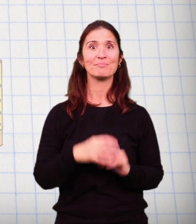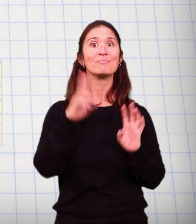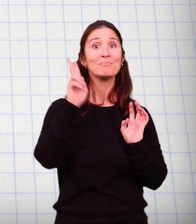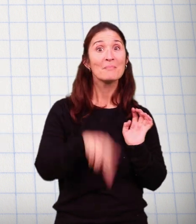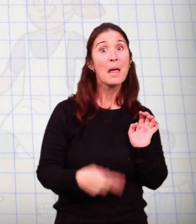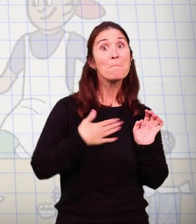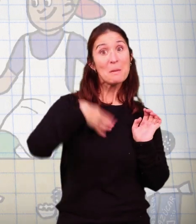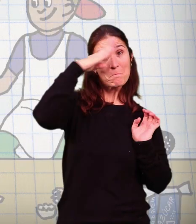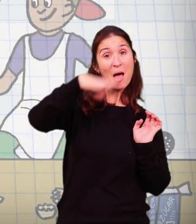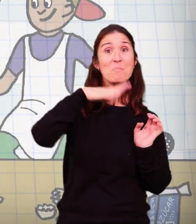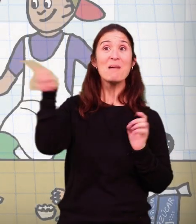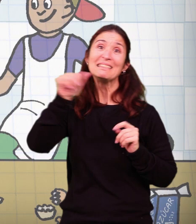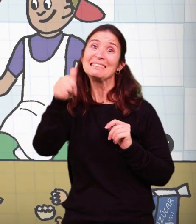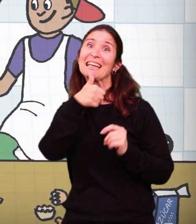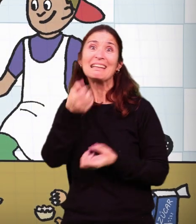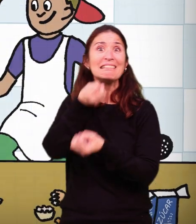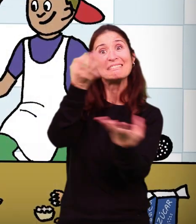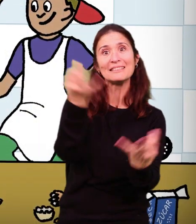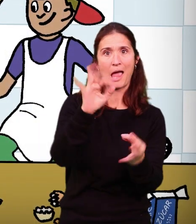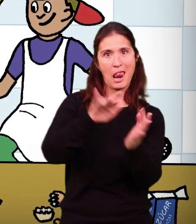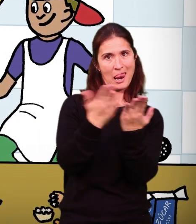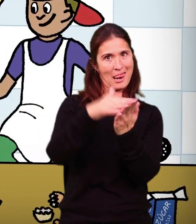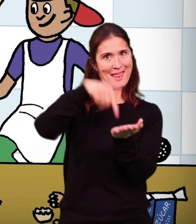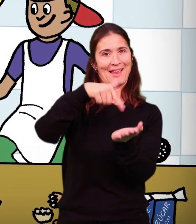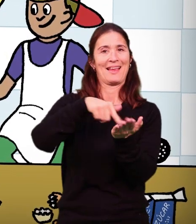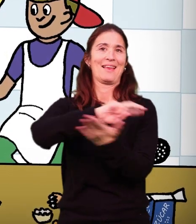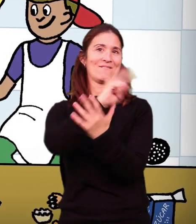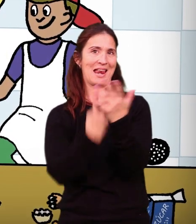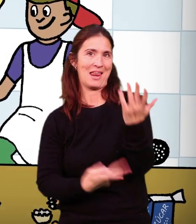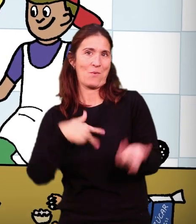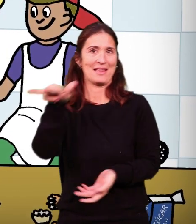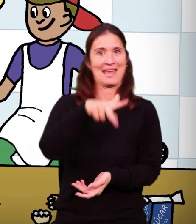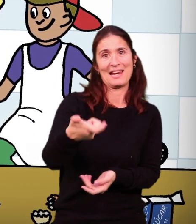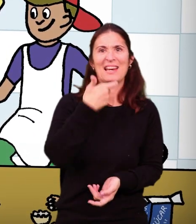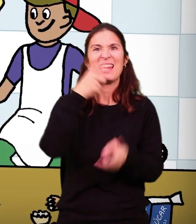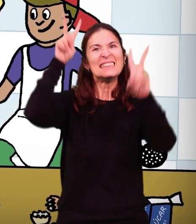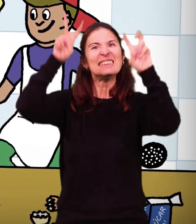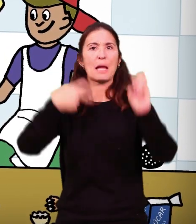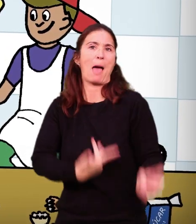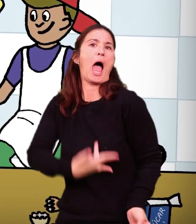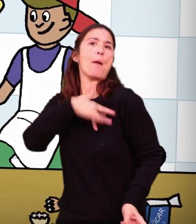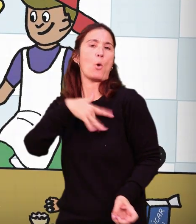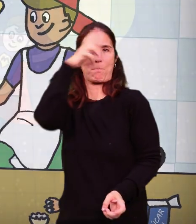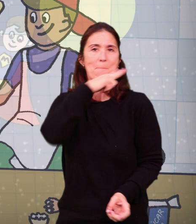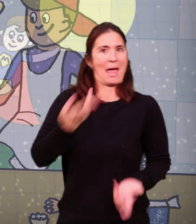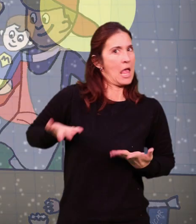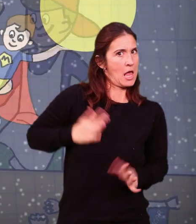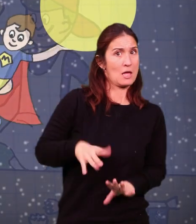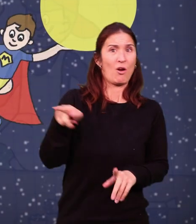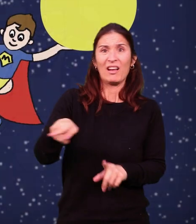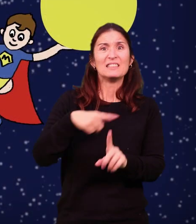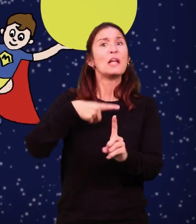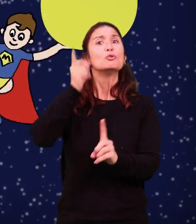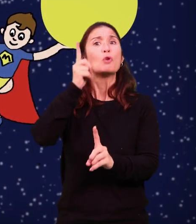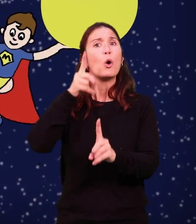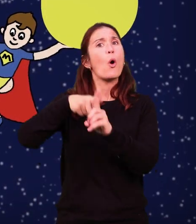El secreto de mi papá es un álbum ilustrado bilingüe castellano-inglés sobre el amor incondicional entre padres e hijos. Ese